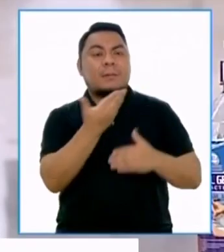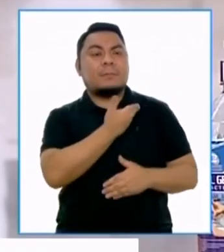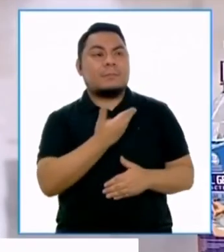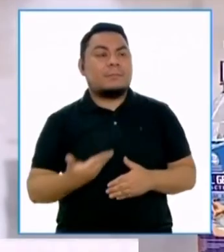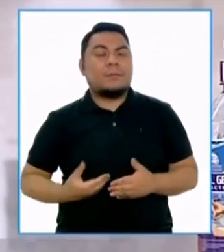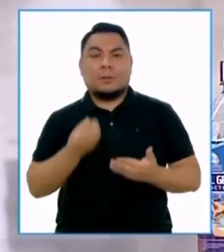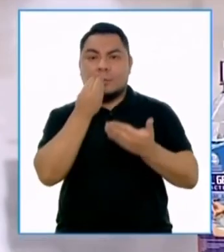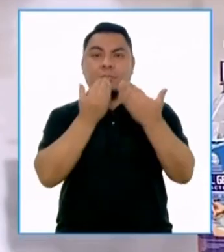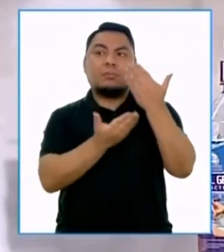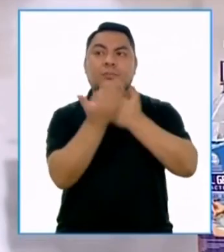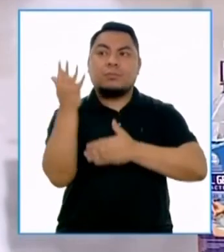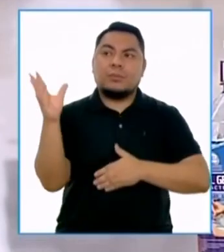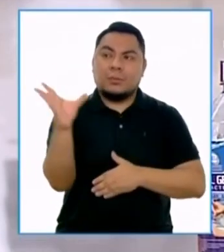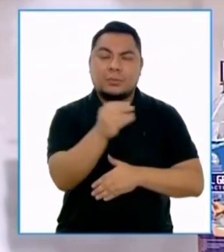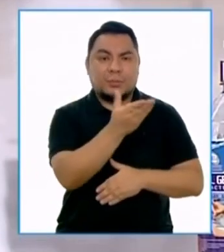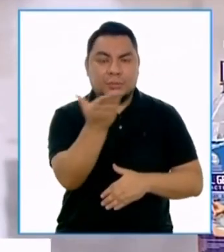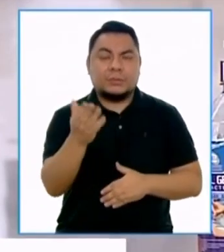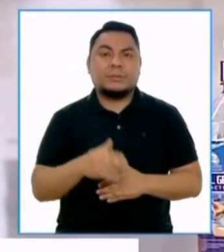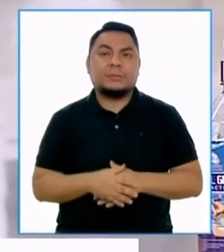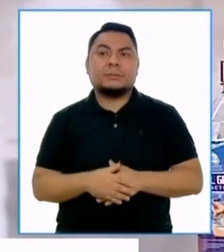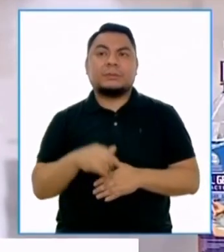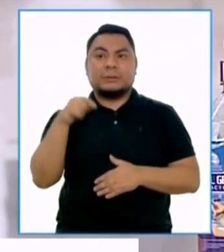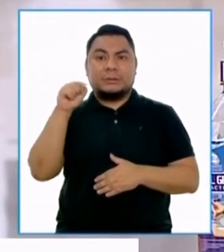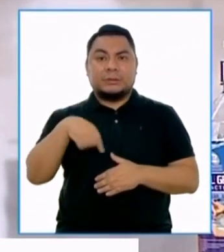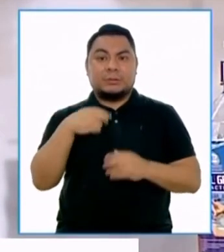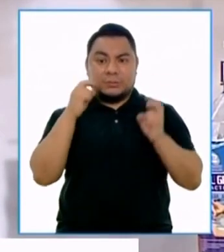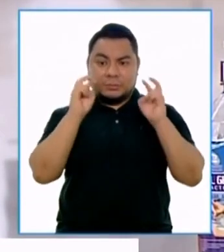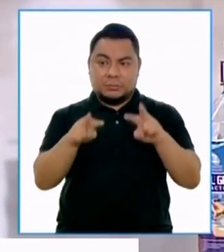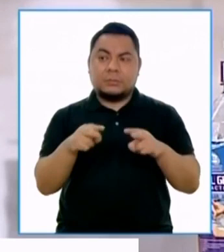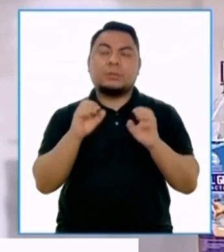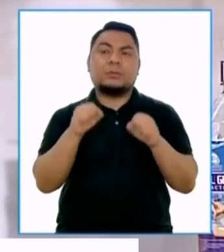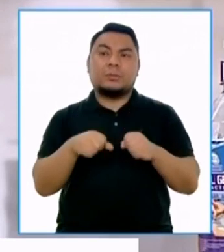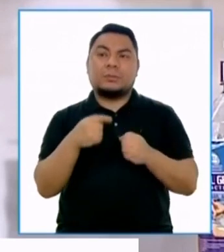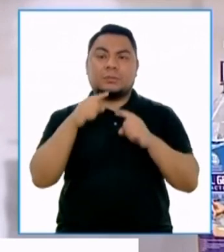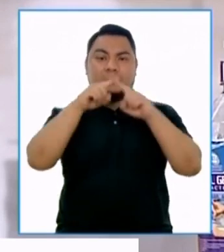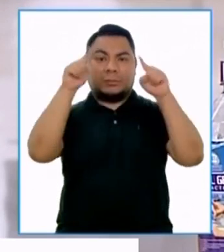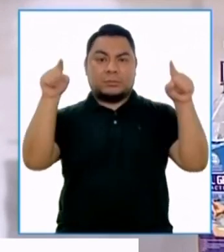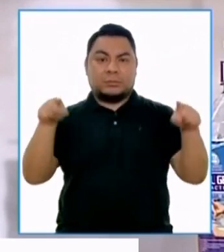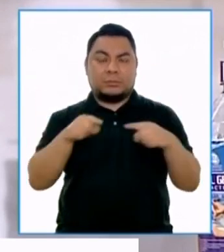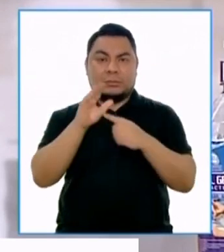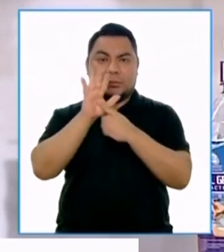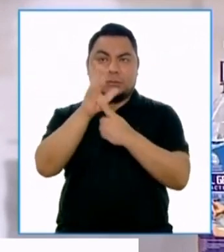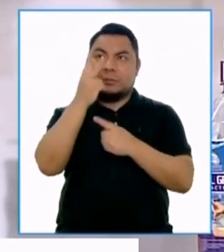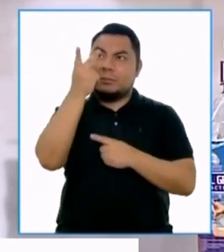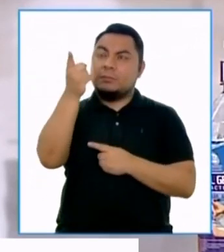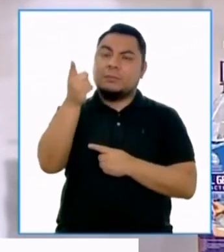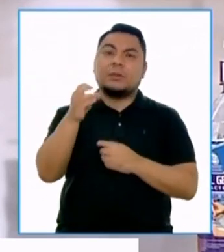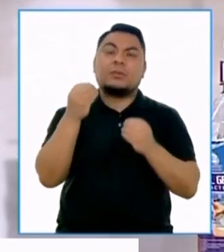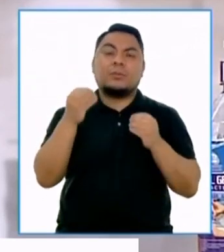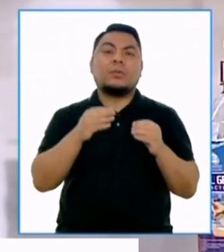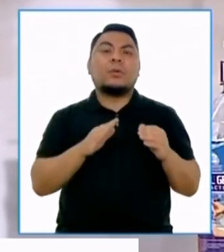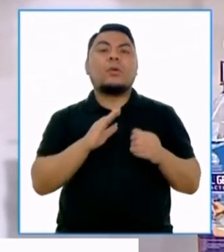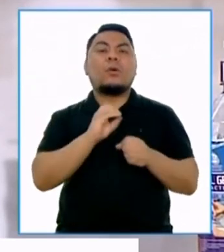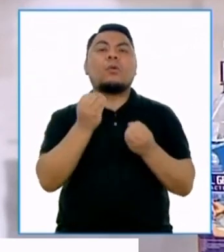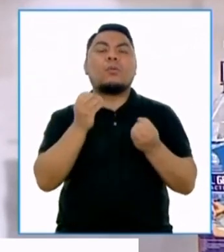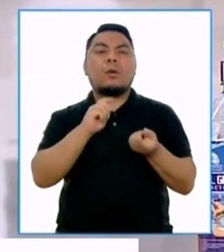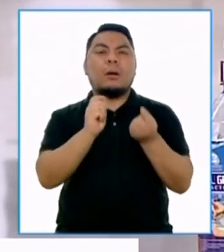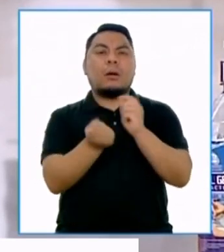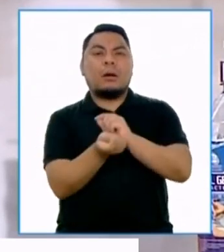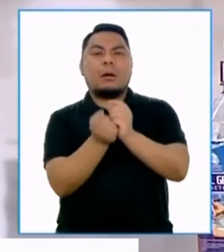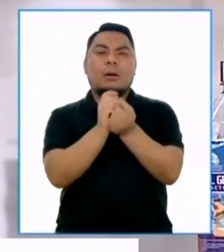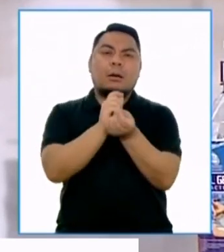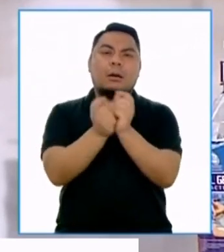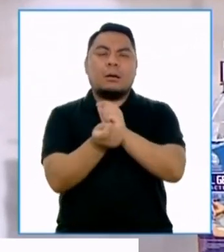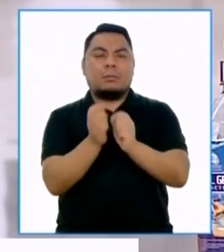Muy buenos días con todos y todas. Estamos observando una lámina que nos muestra la evolución de las cifras de esta